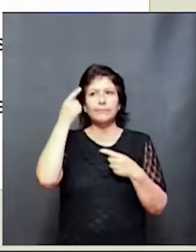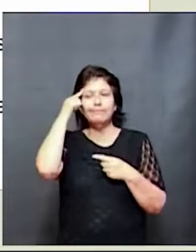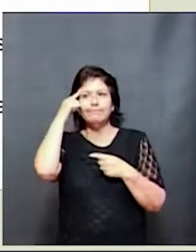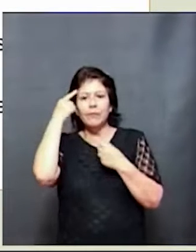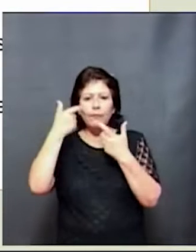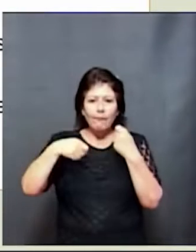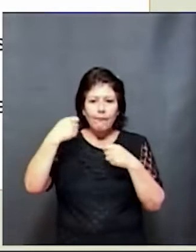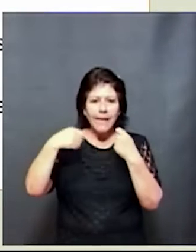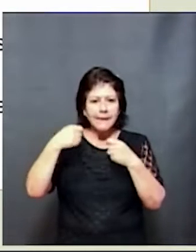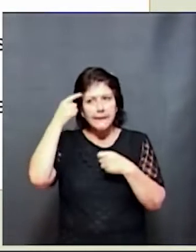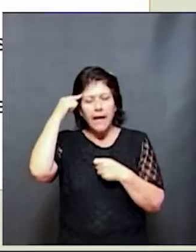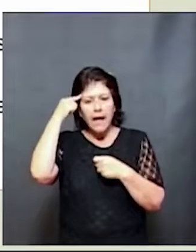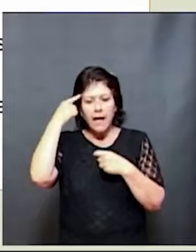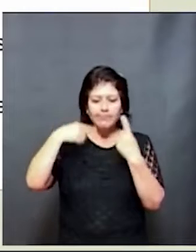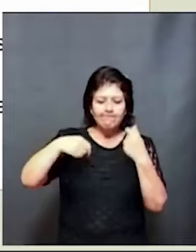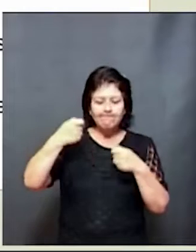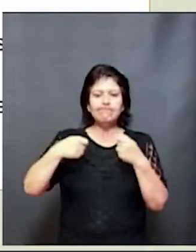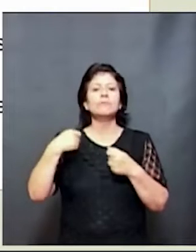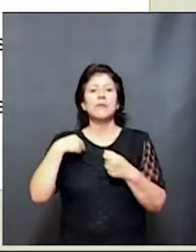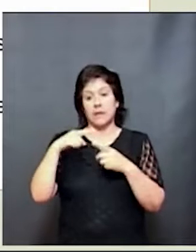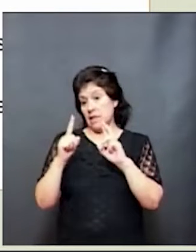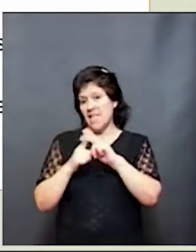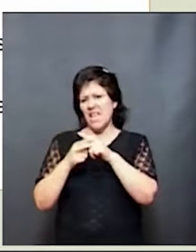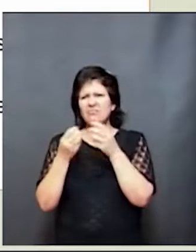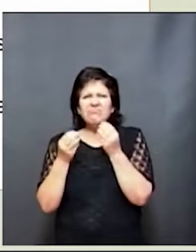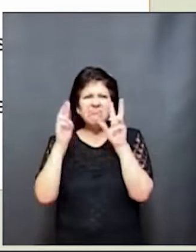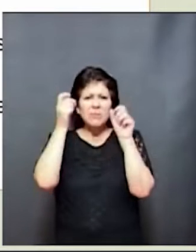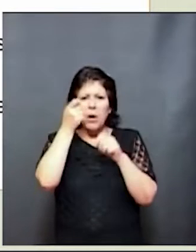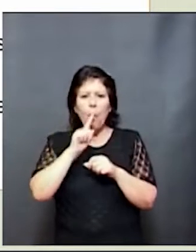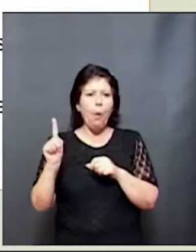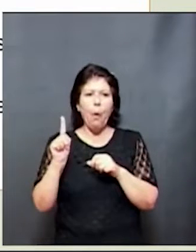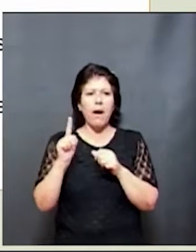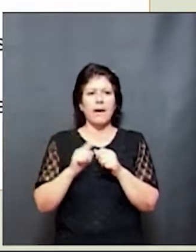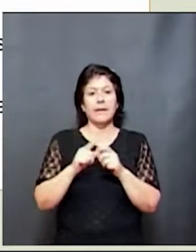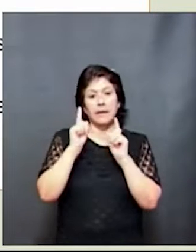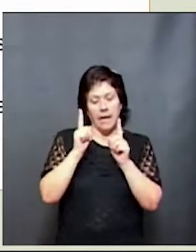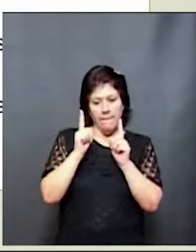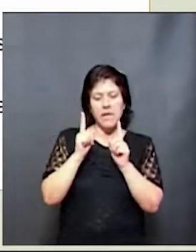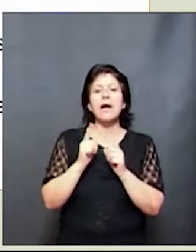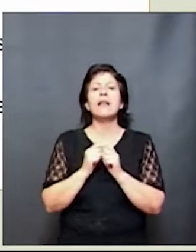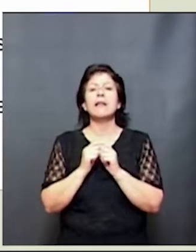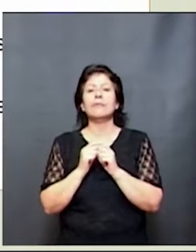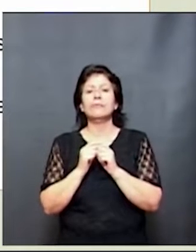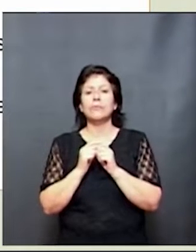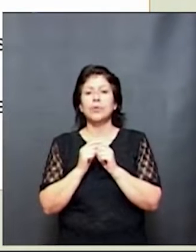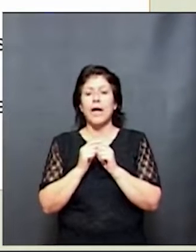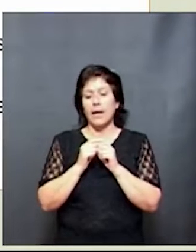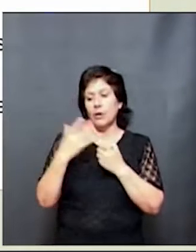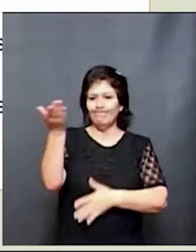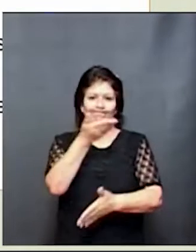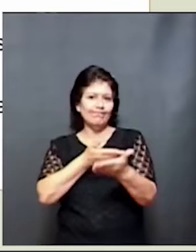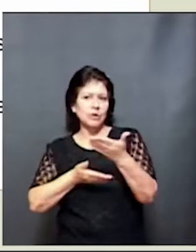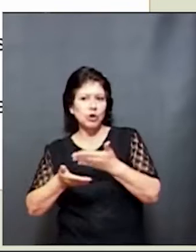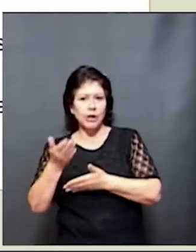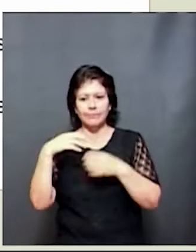vamos a ir viendo a lo largo de este taller de qué se trata, aprender en cooperación, interacción social, es